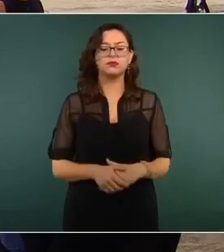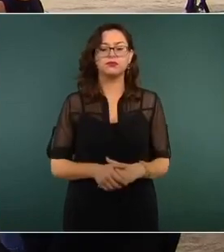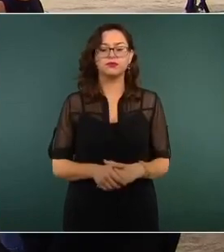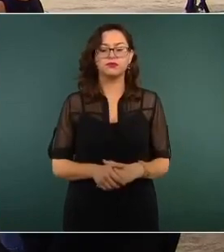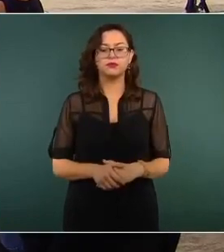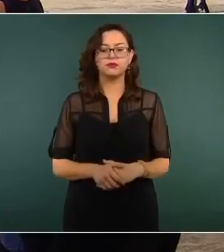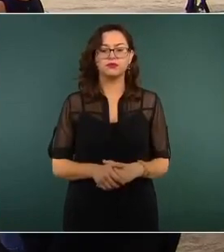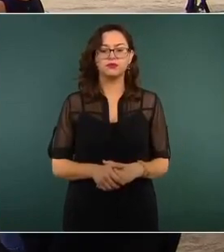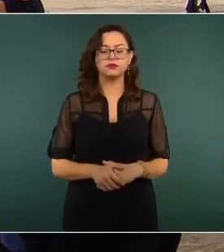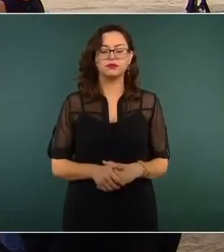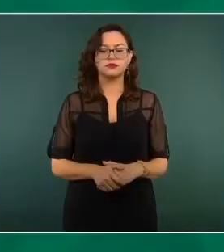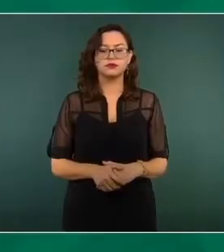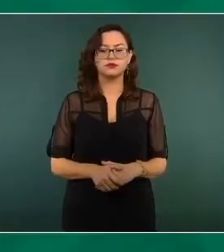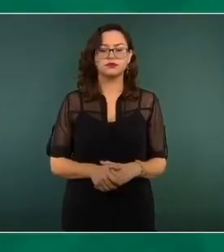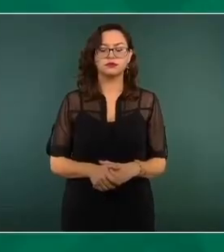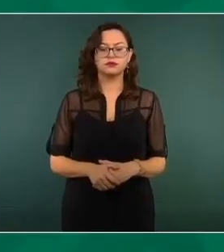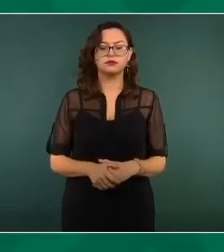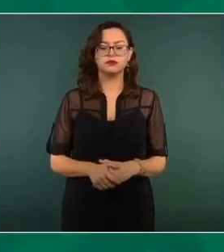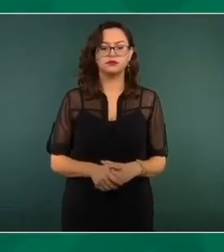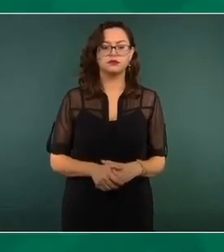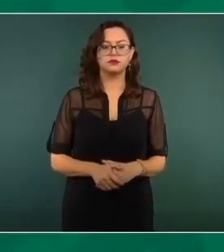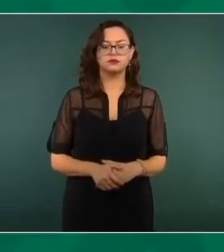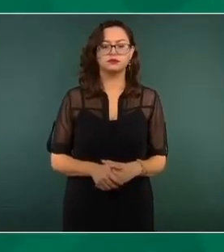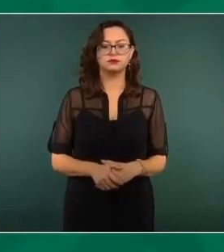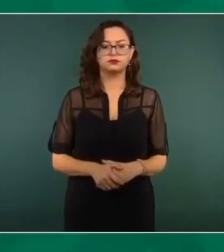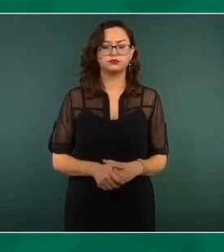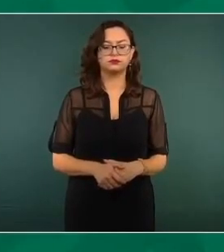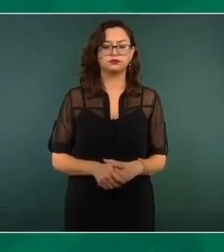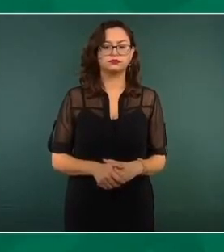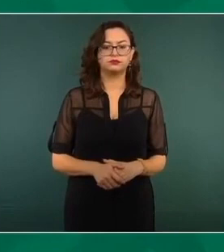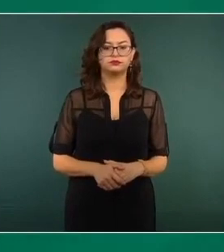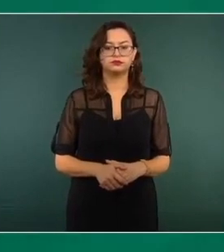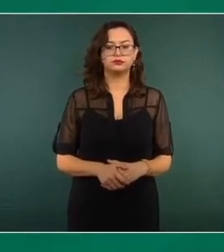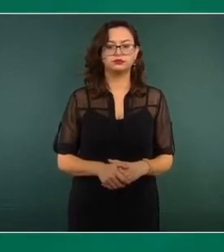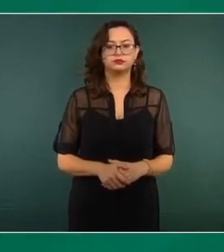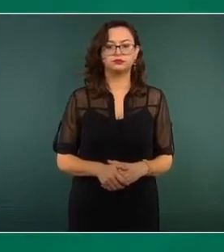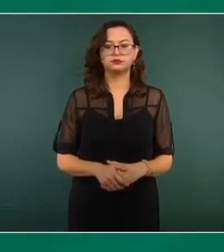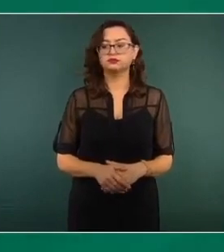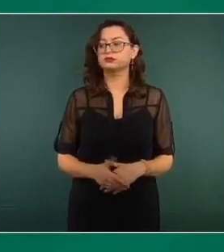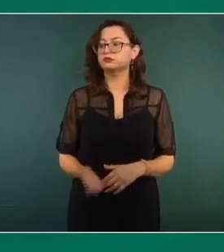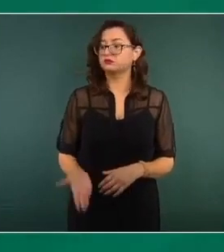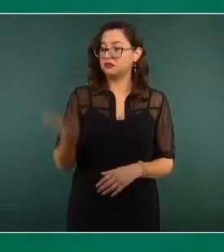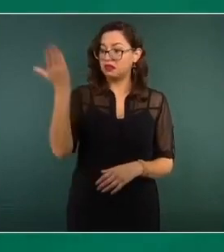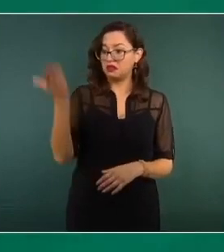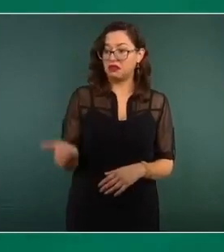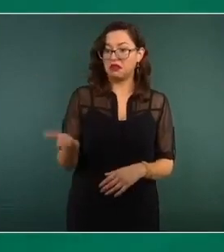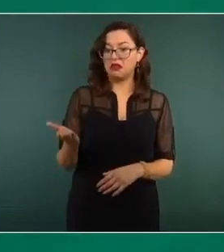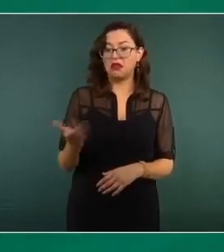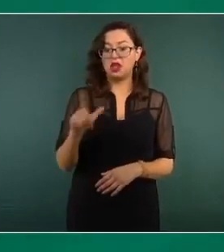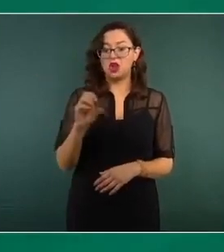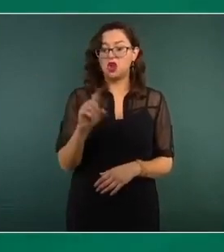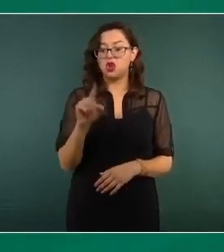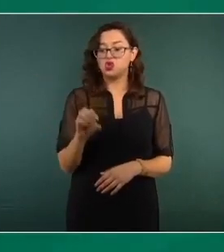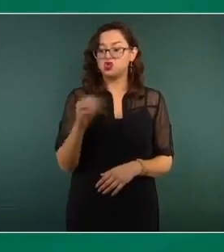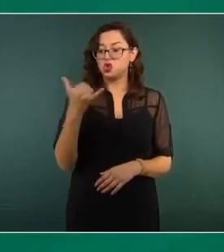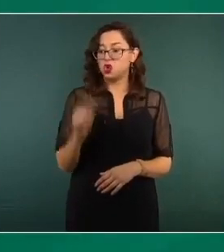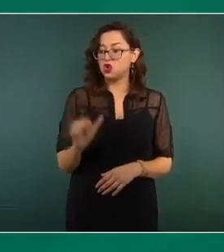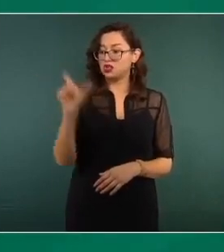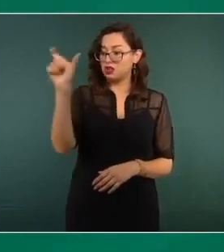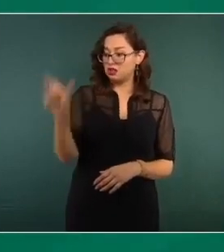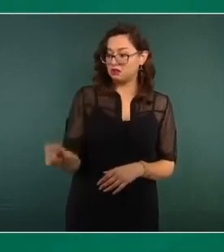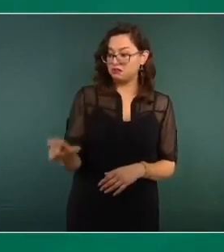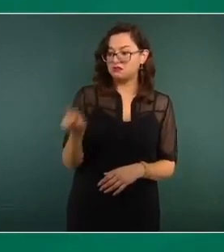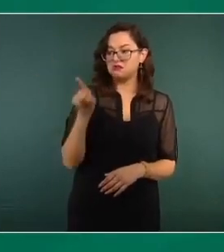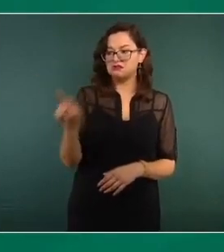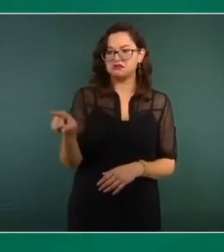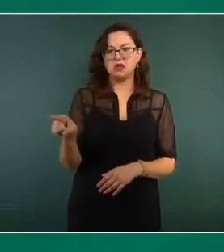no se puede creer en las palabras de un delincuente confeso. Yo doy la